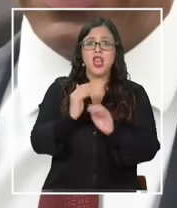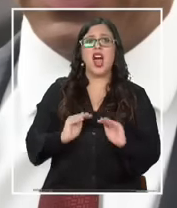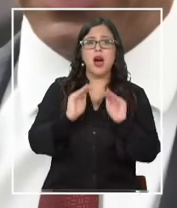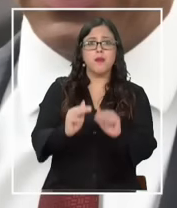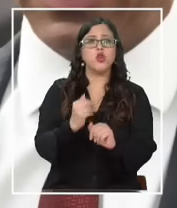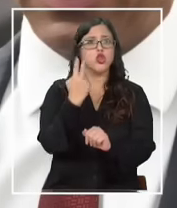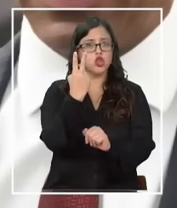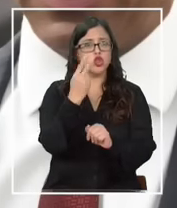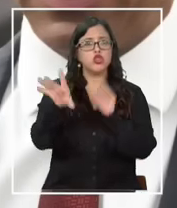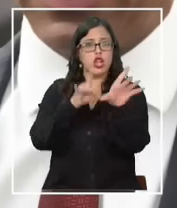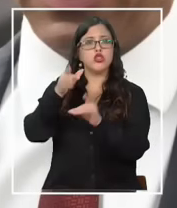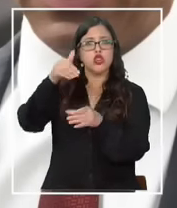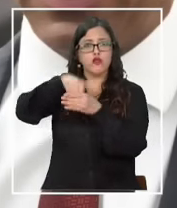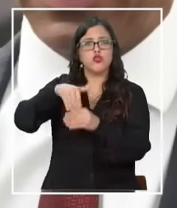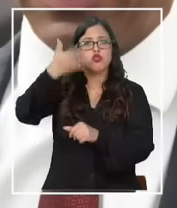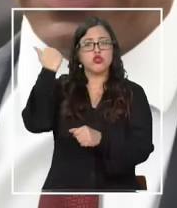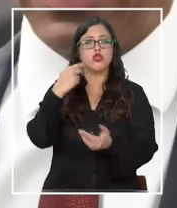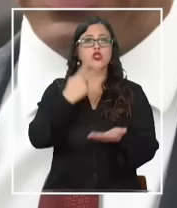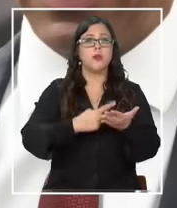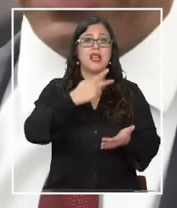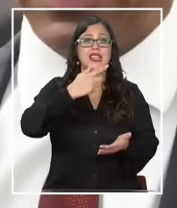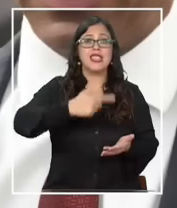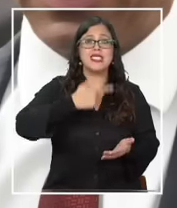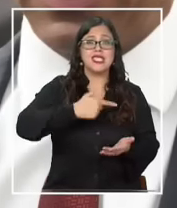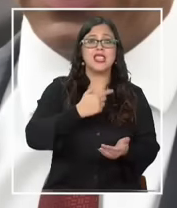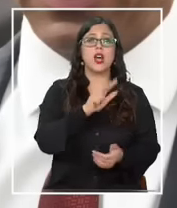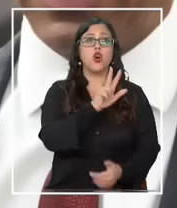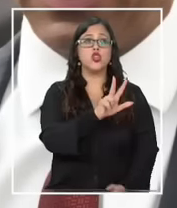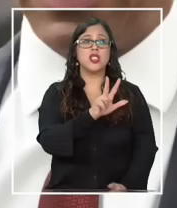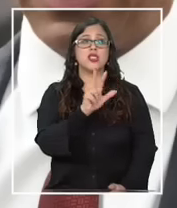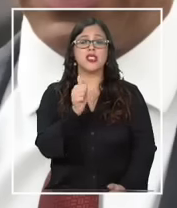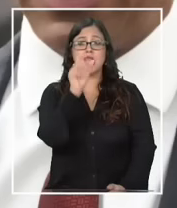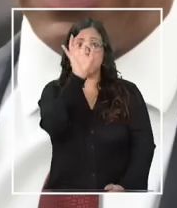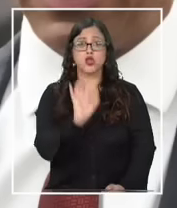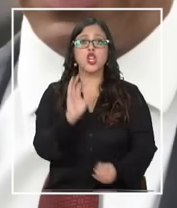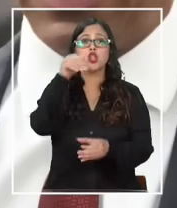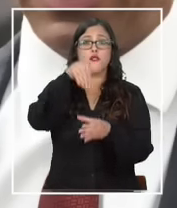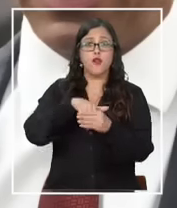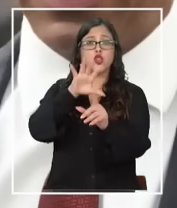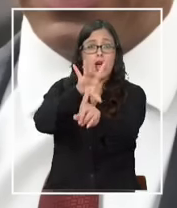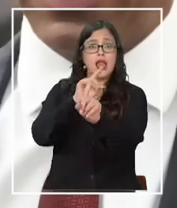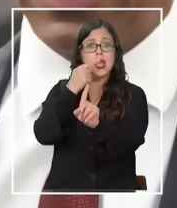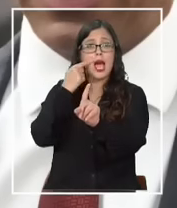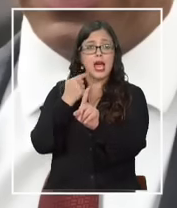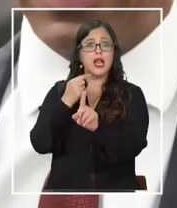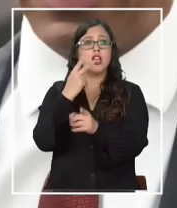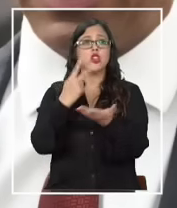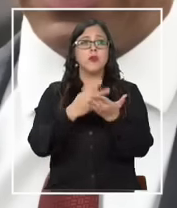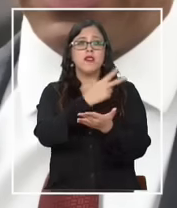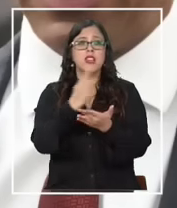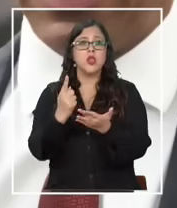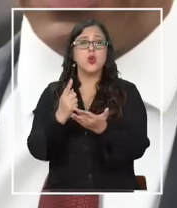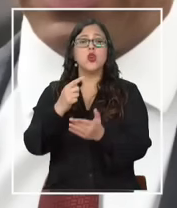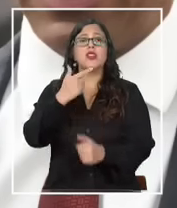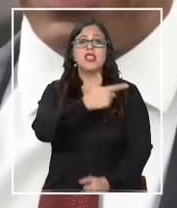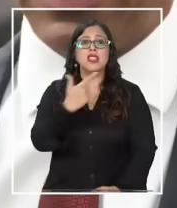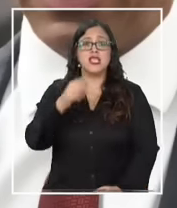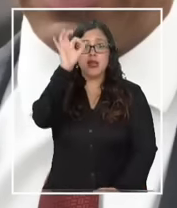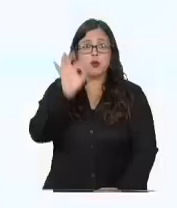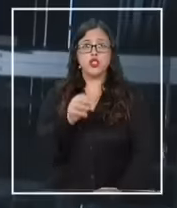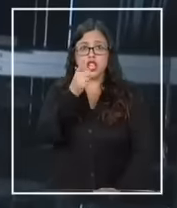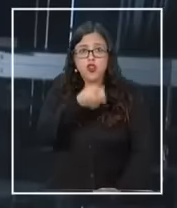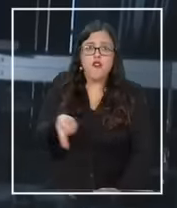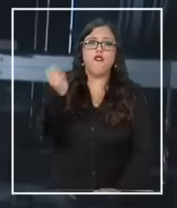que ha concurrido. En 2017 lo votó un 86% y en 2021 un 77% le renovó la